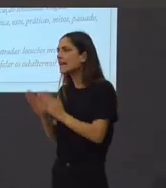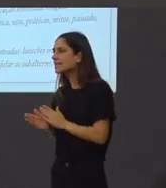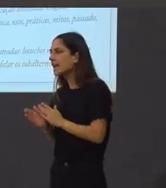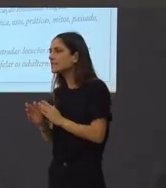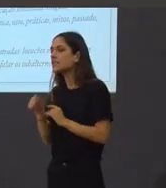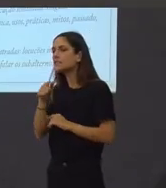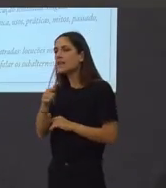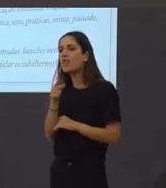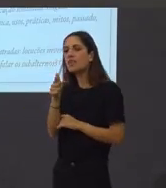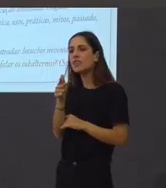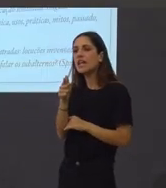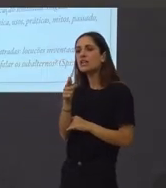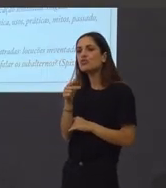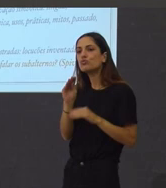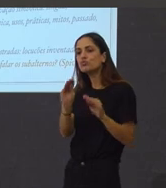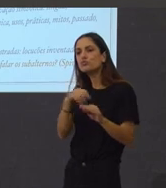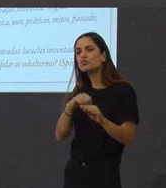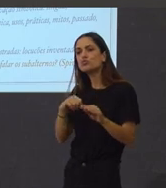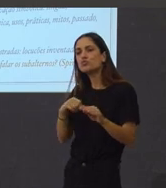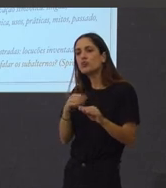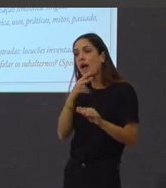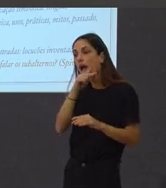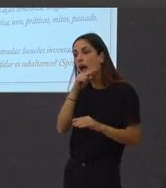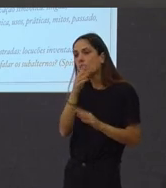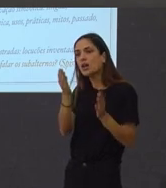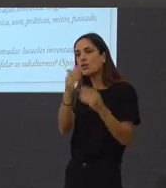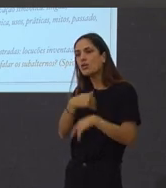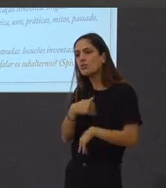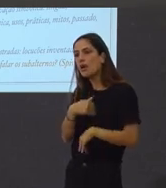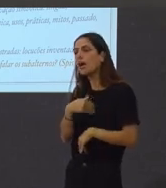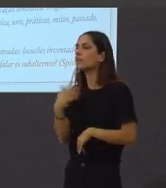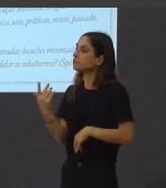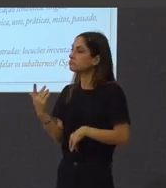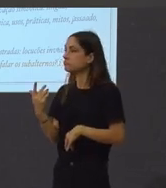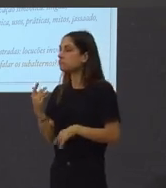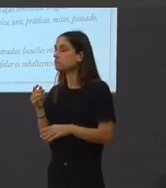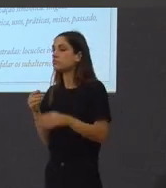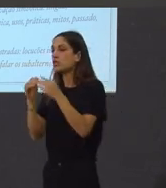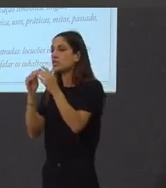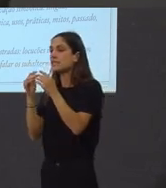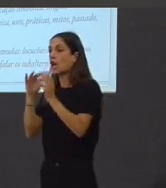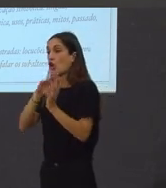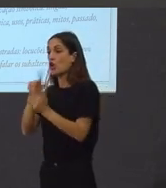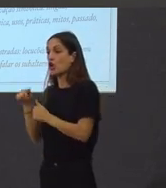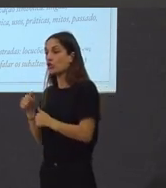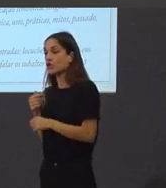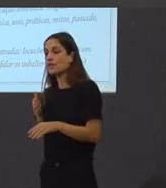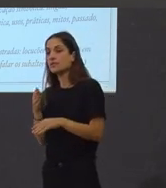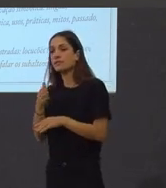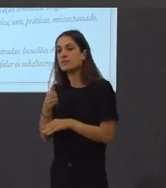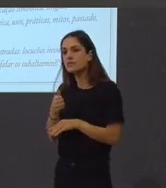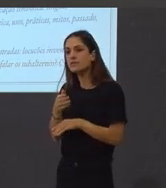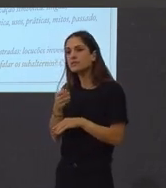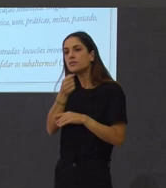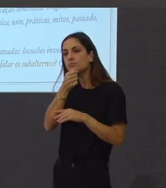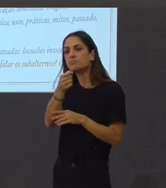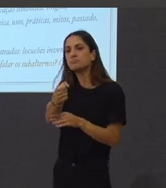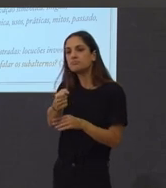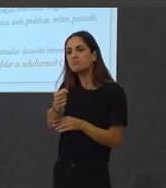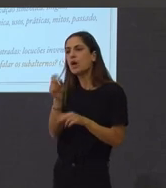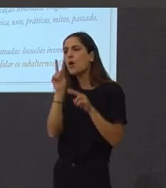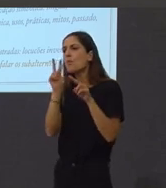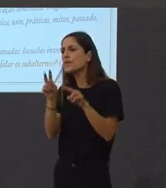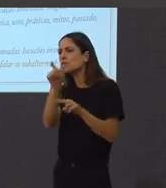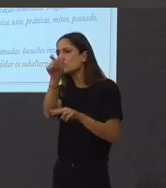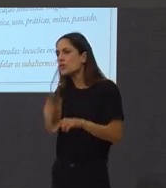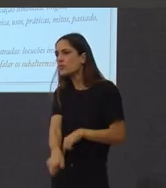non tendereito a falar por sí mesma, por suposto, e que logo un locutor de matriz locuta ponendo a ese corpo que tú estás vendo nunha imaxe do